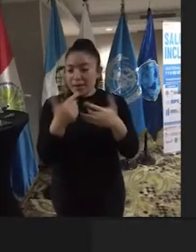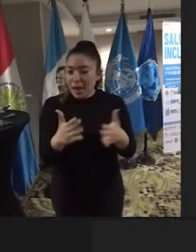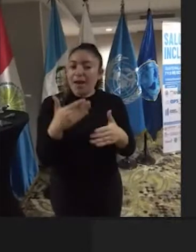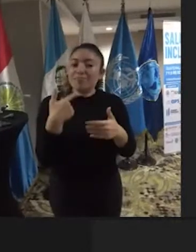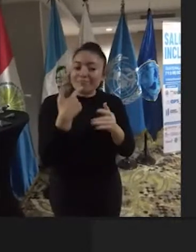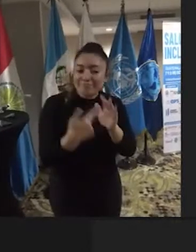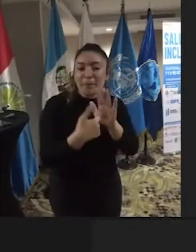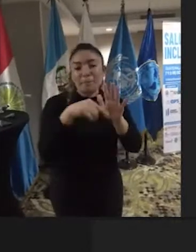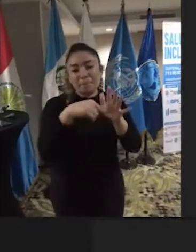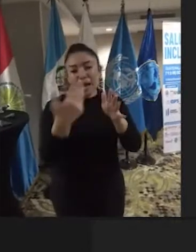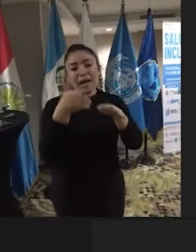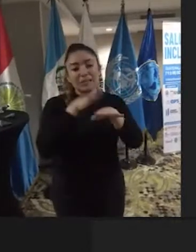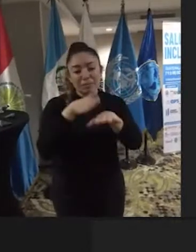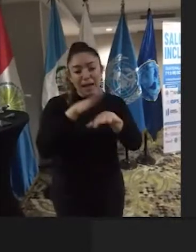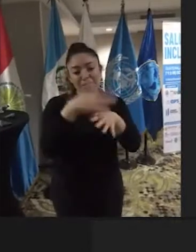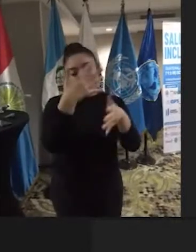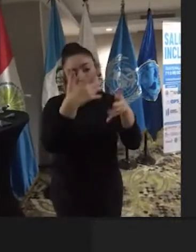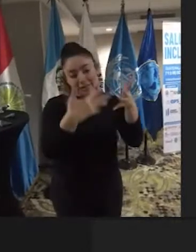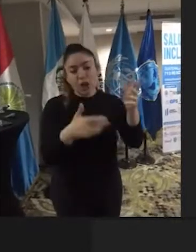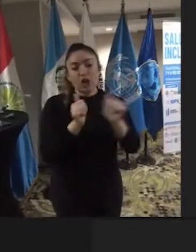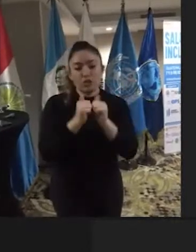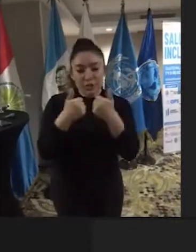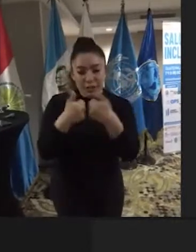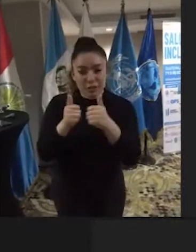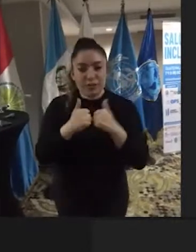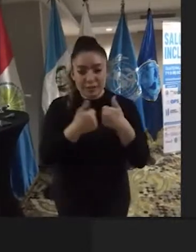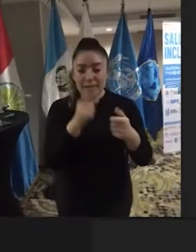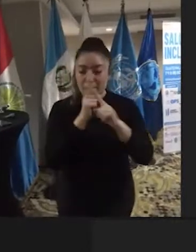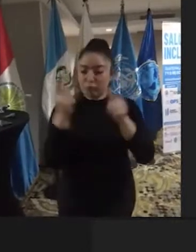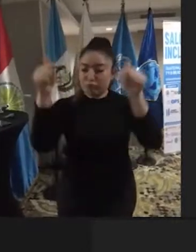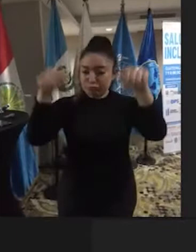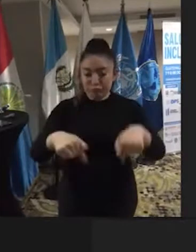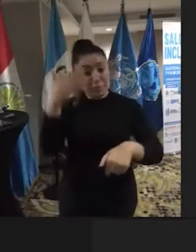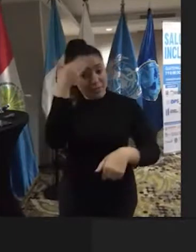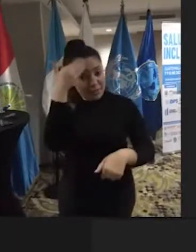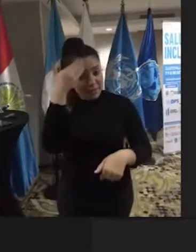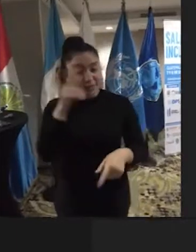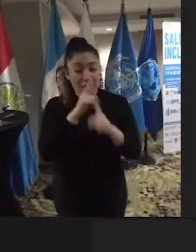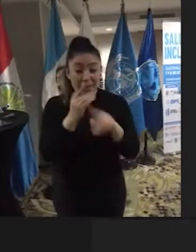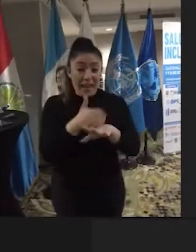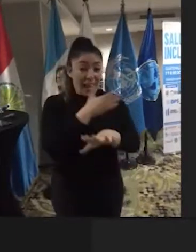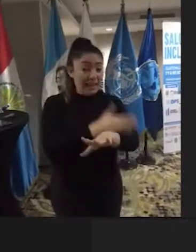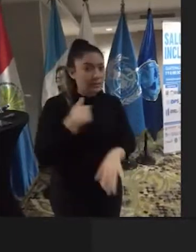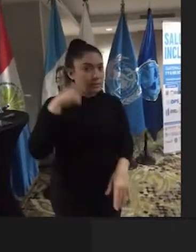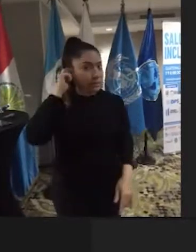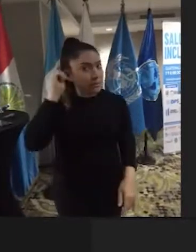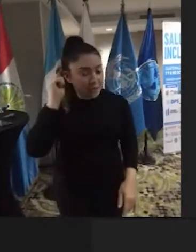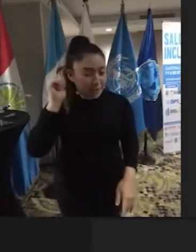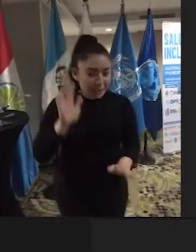mencionando algunas otras organizaciones también que han estado presentes. Y antes que nos jale las orejas,